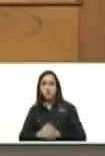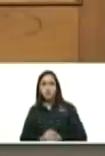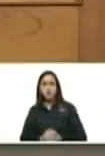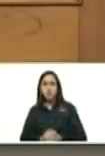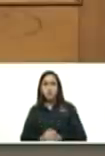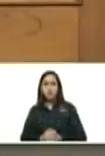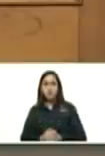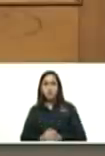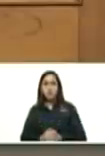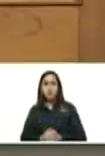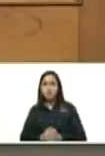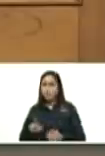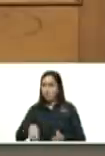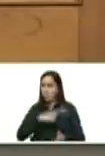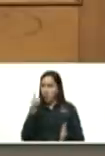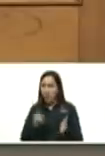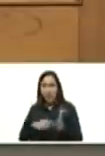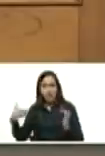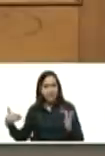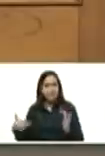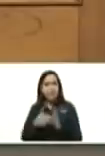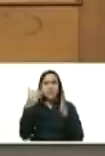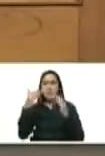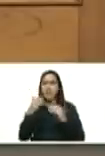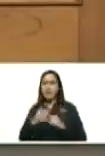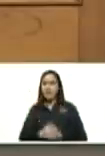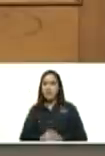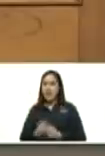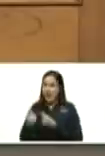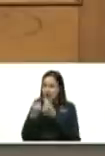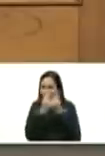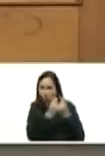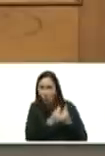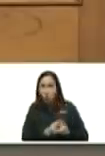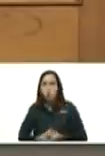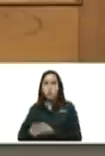totalmente fue vulnerado la estabilidad económica